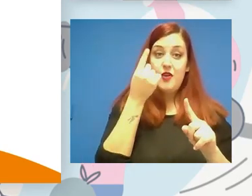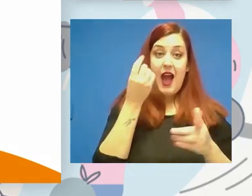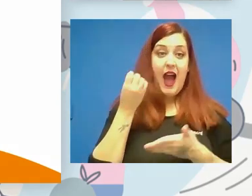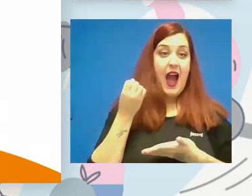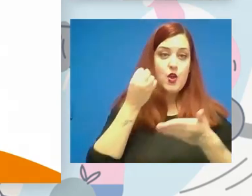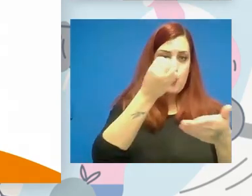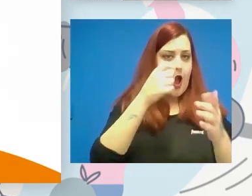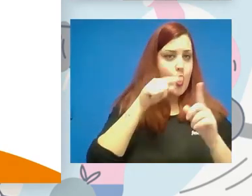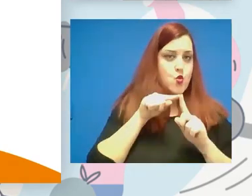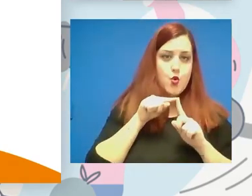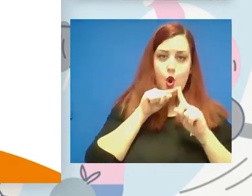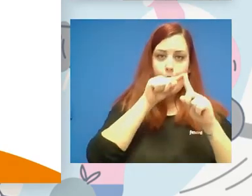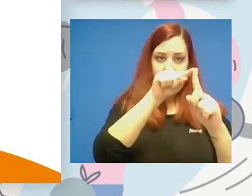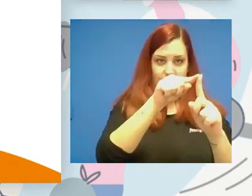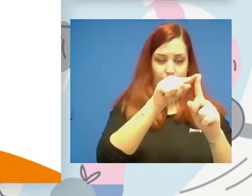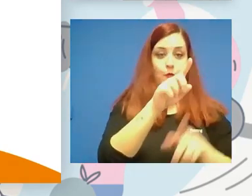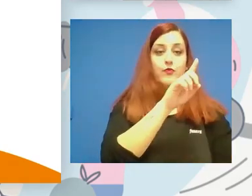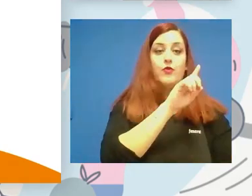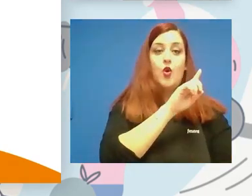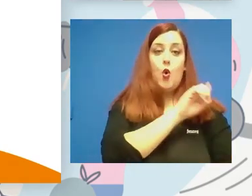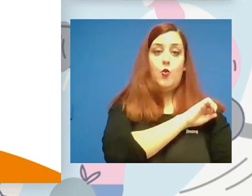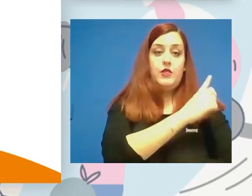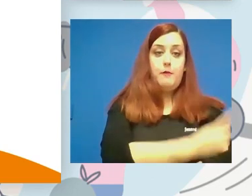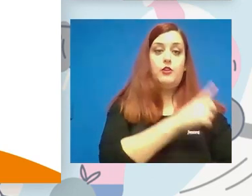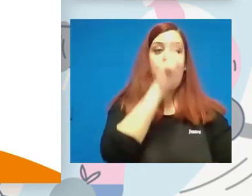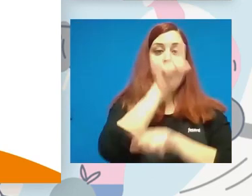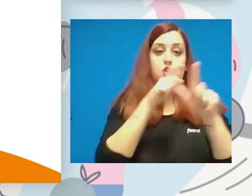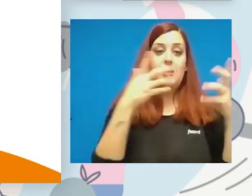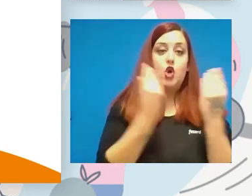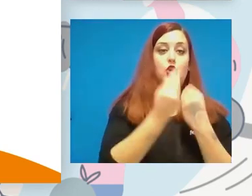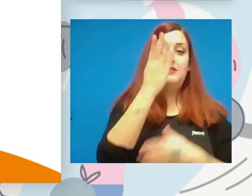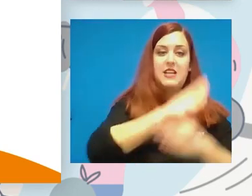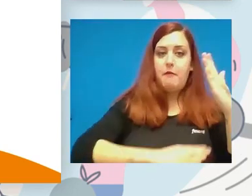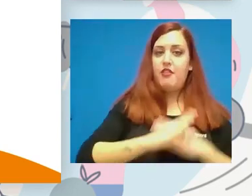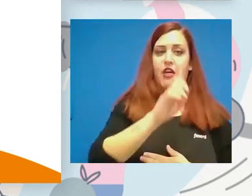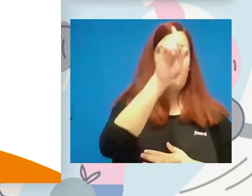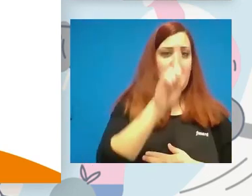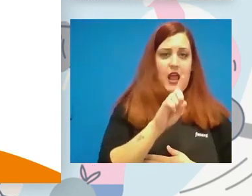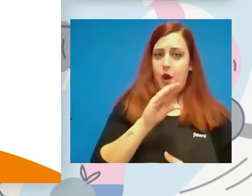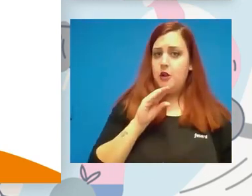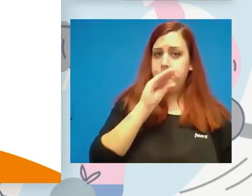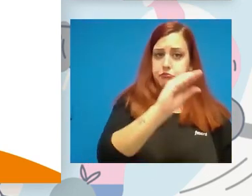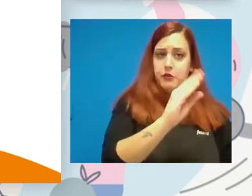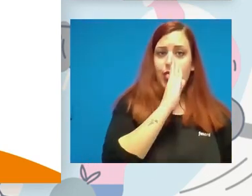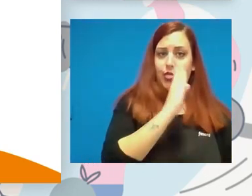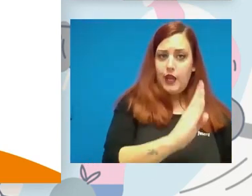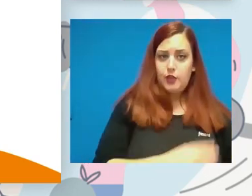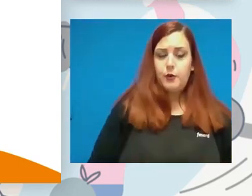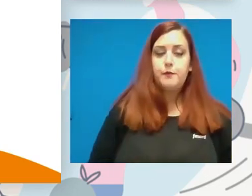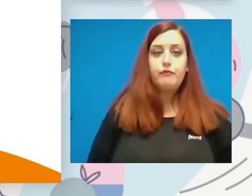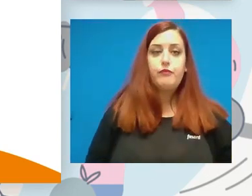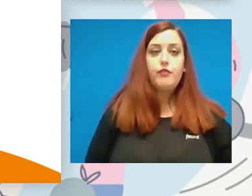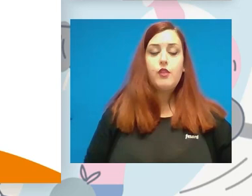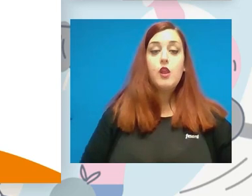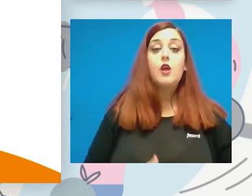que vayan al deporte de personas con discapacidad sí o sí. Entre otros aspectos que hay en